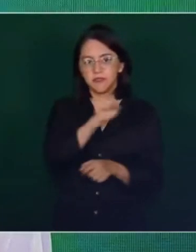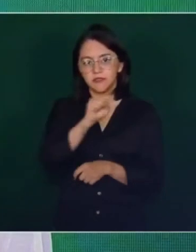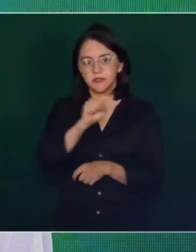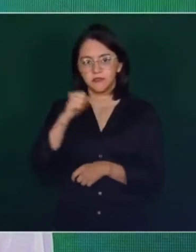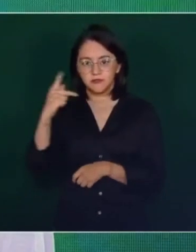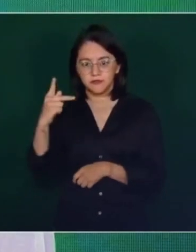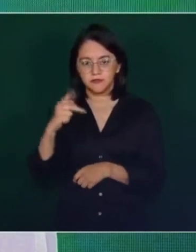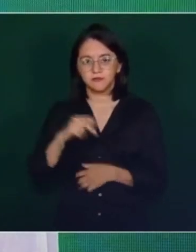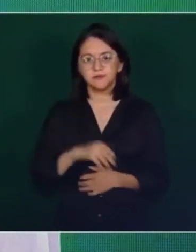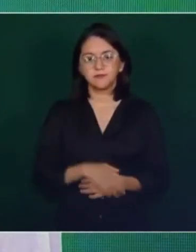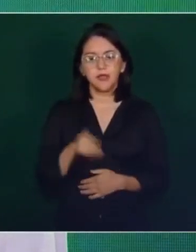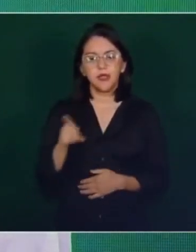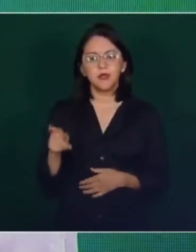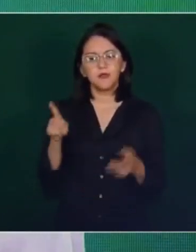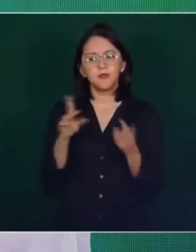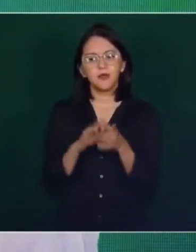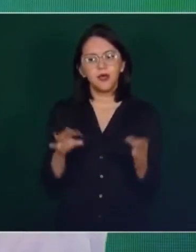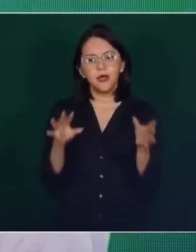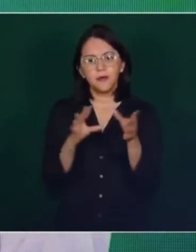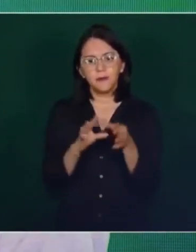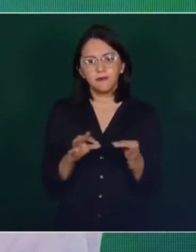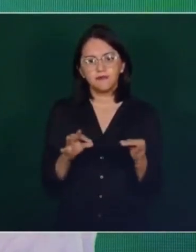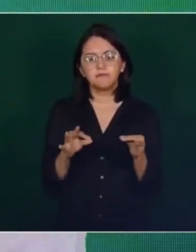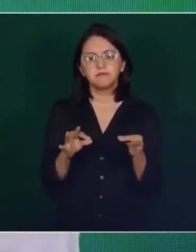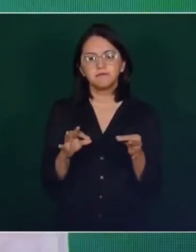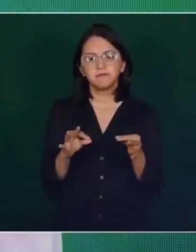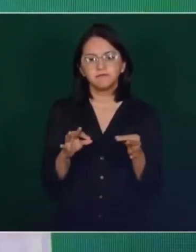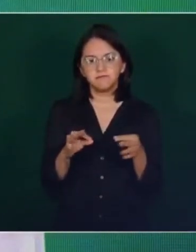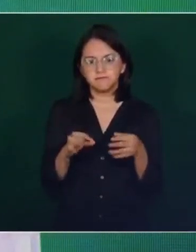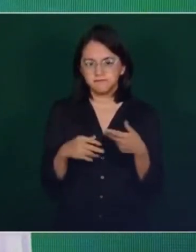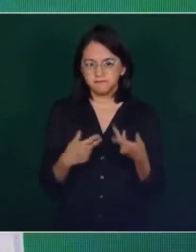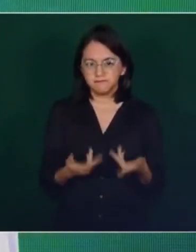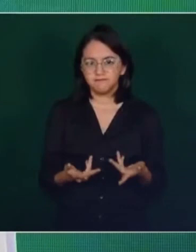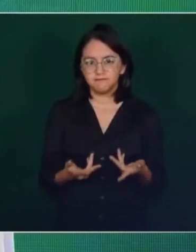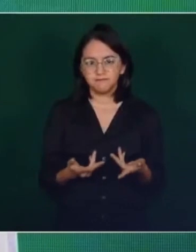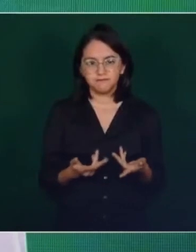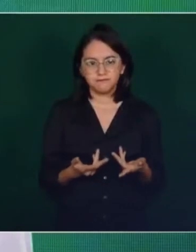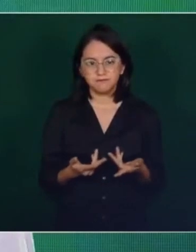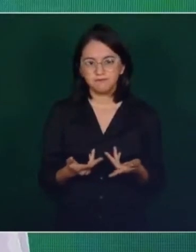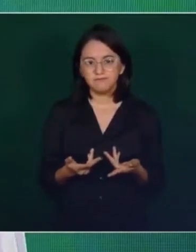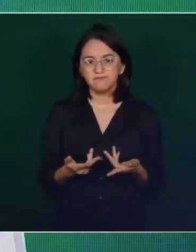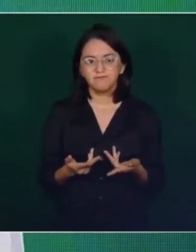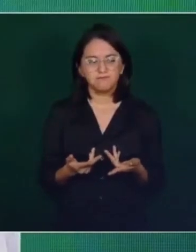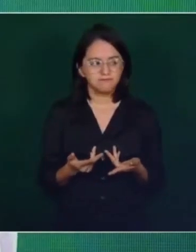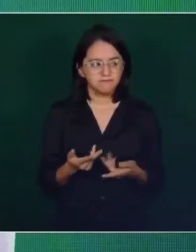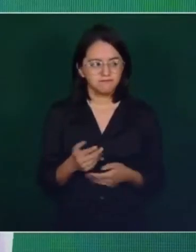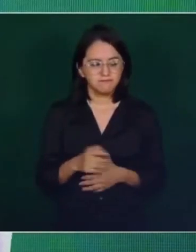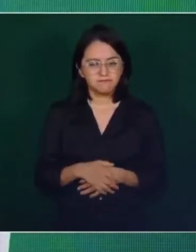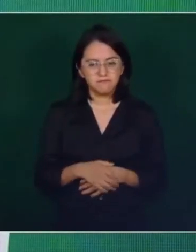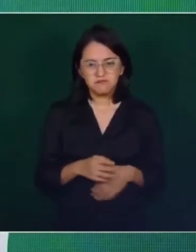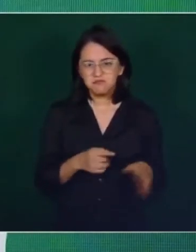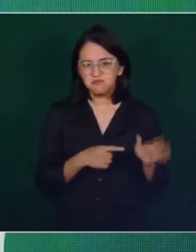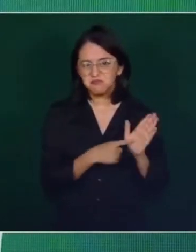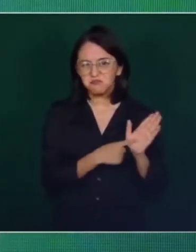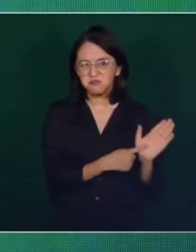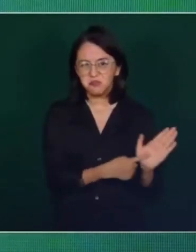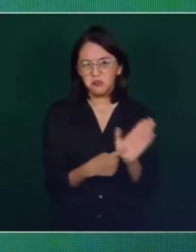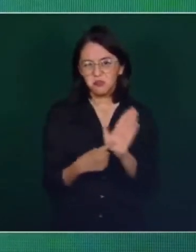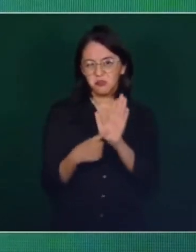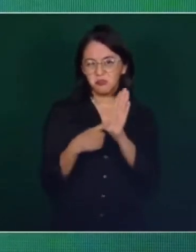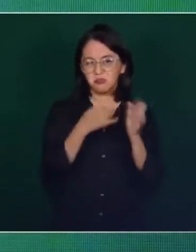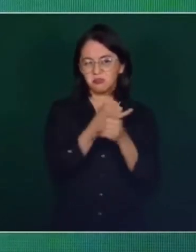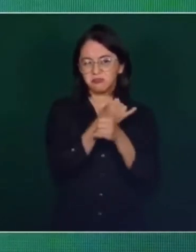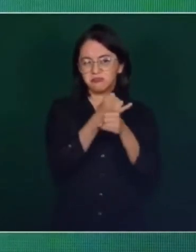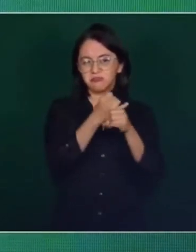Informar sobre la